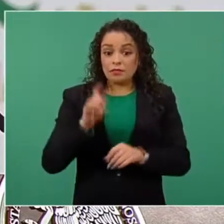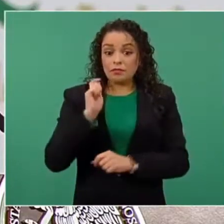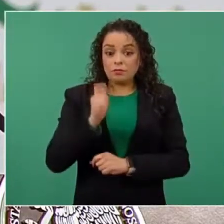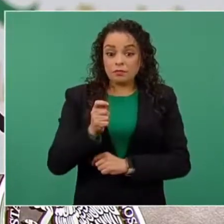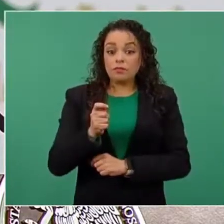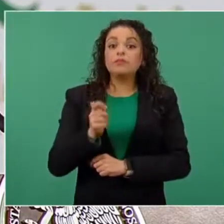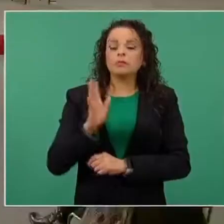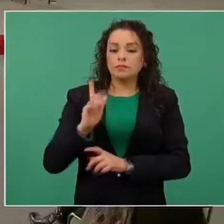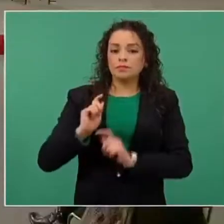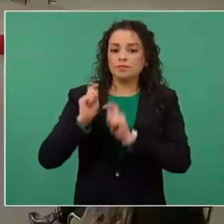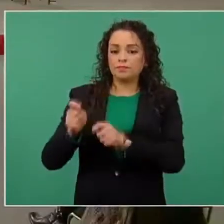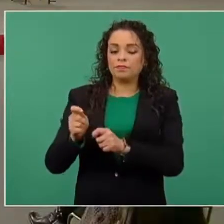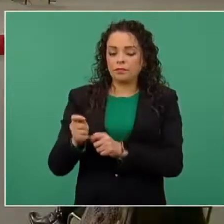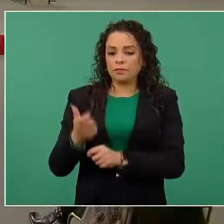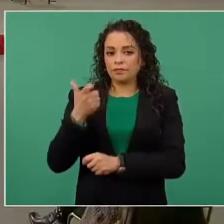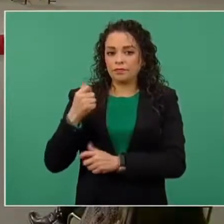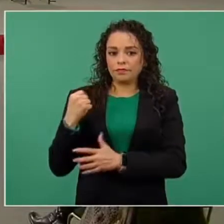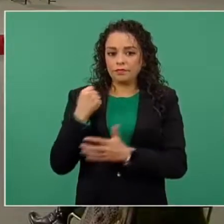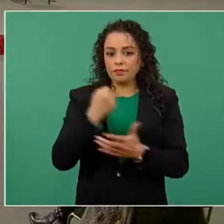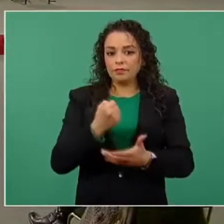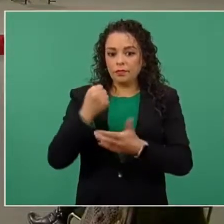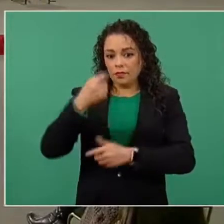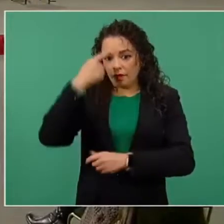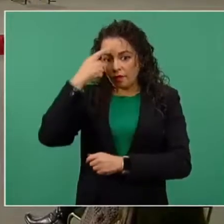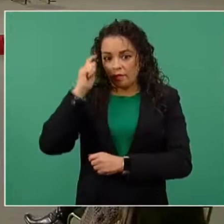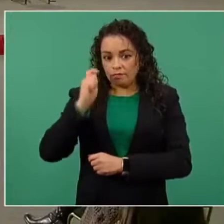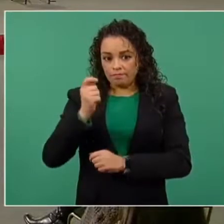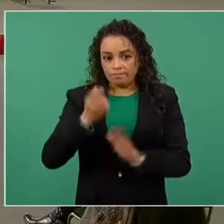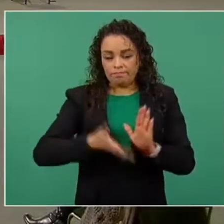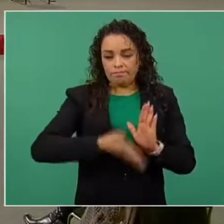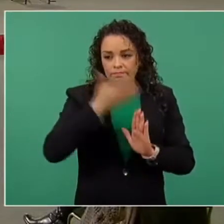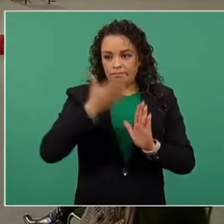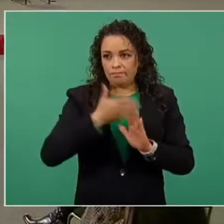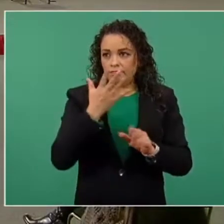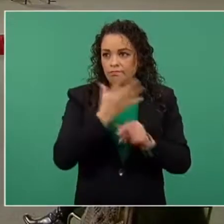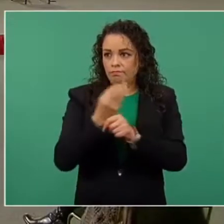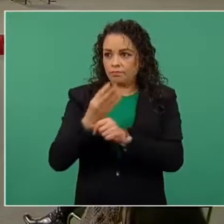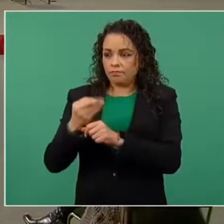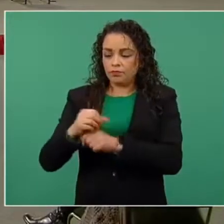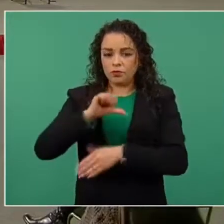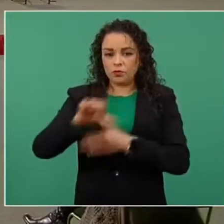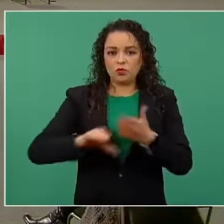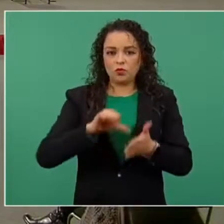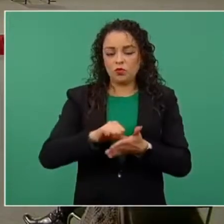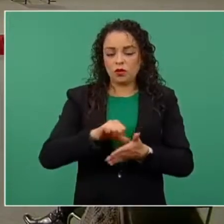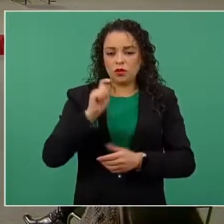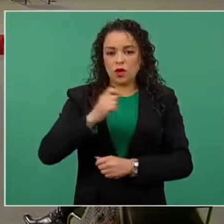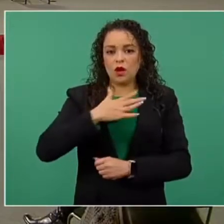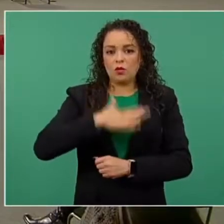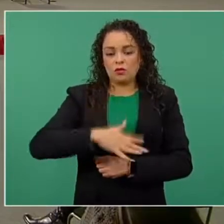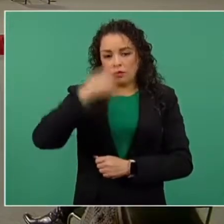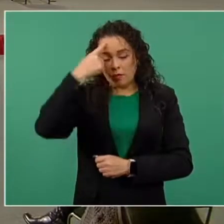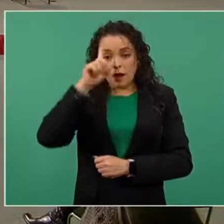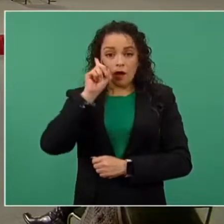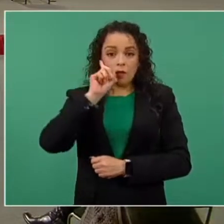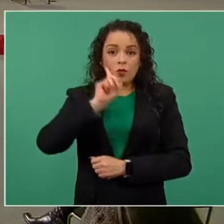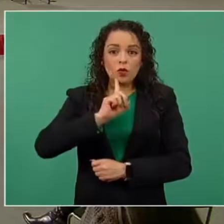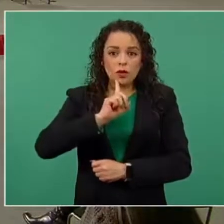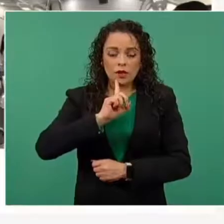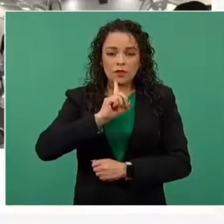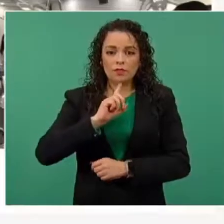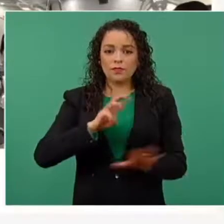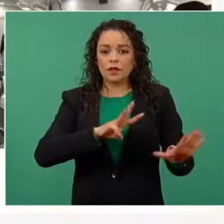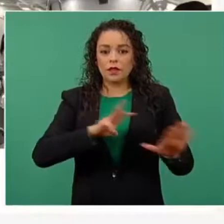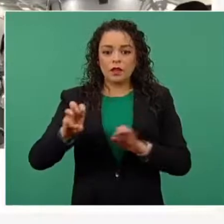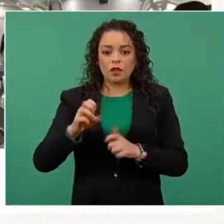para la construcción y mantenimiento de los centros de justicia para las mujeres en todo el país, con una suma de 312